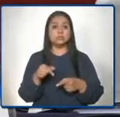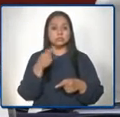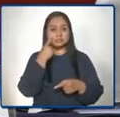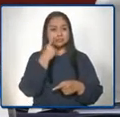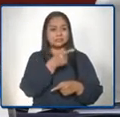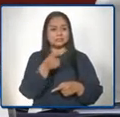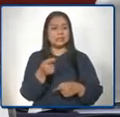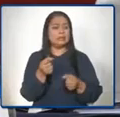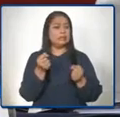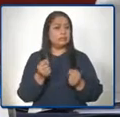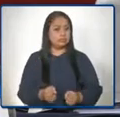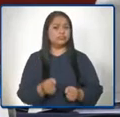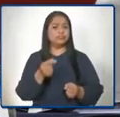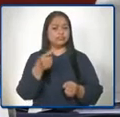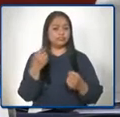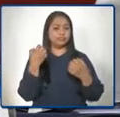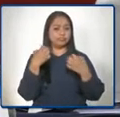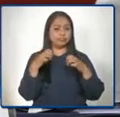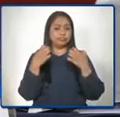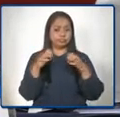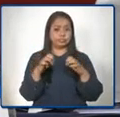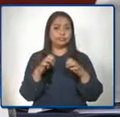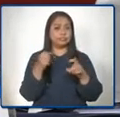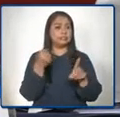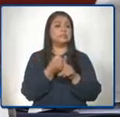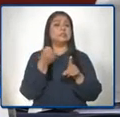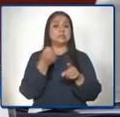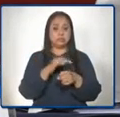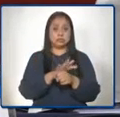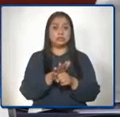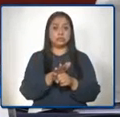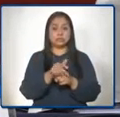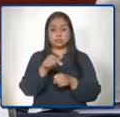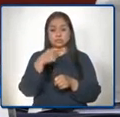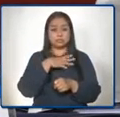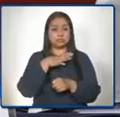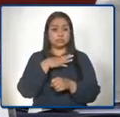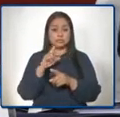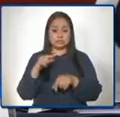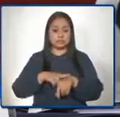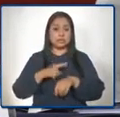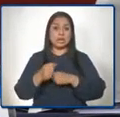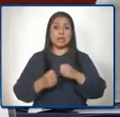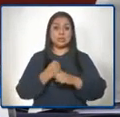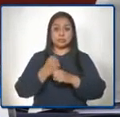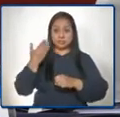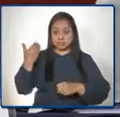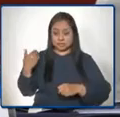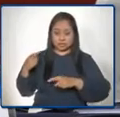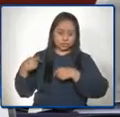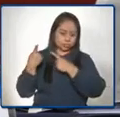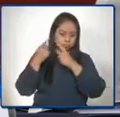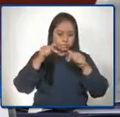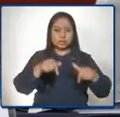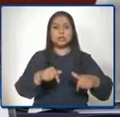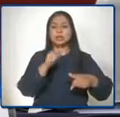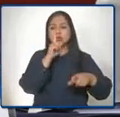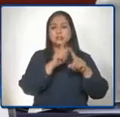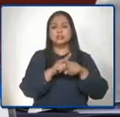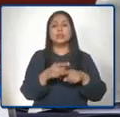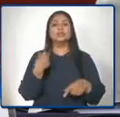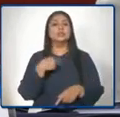complejidades que la pandemia nos marcó en estos últimos tiempos como institución hemos sabido